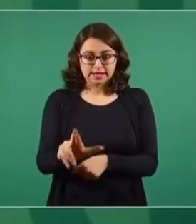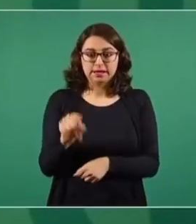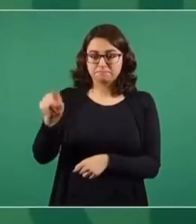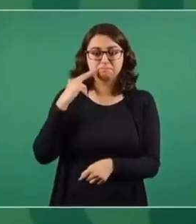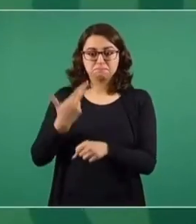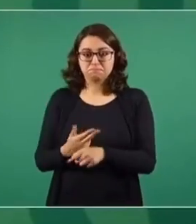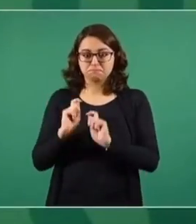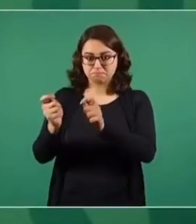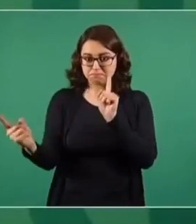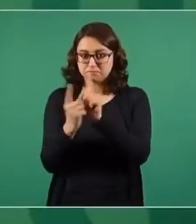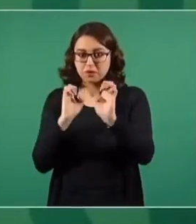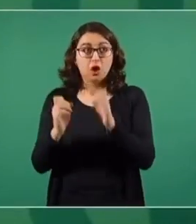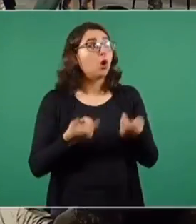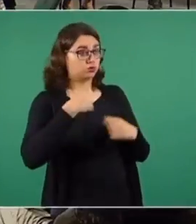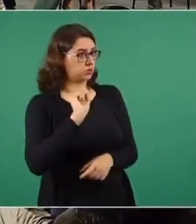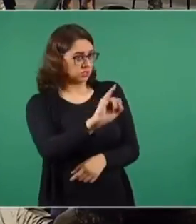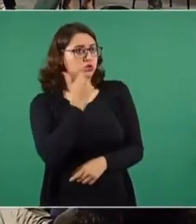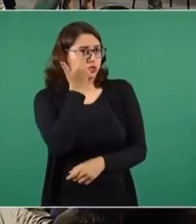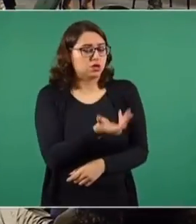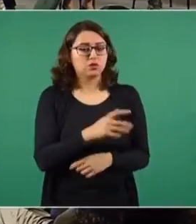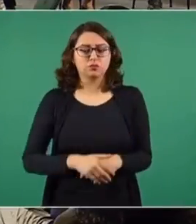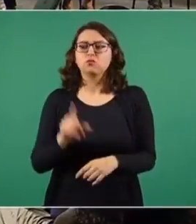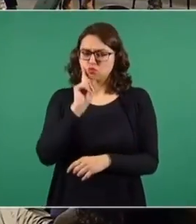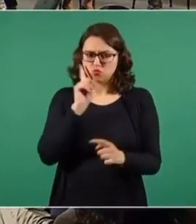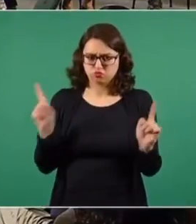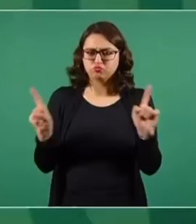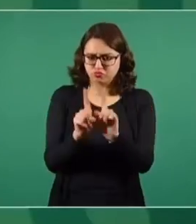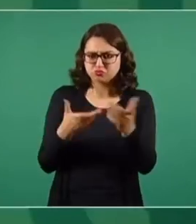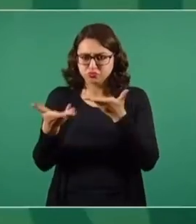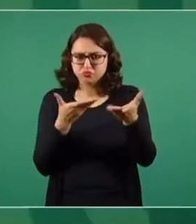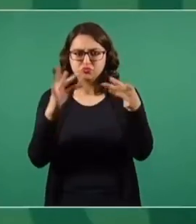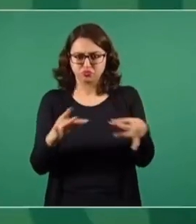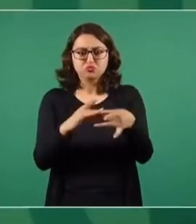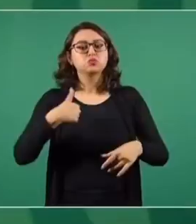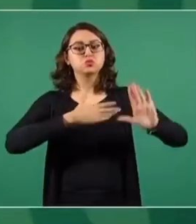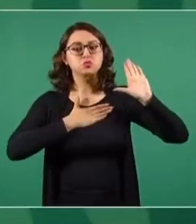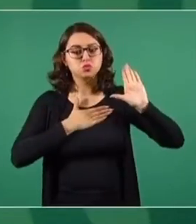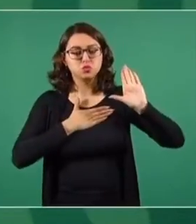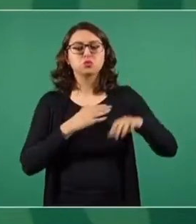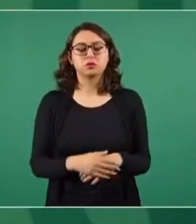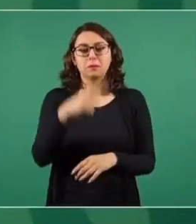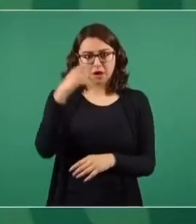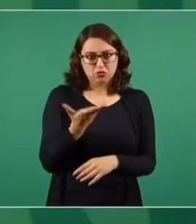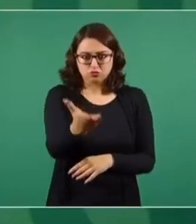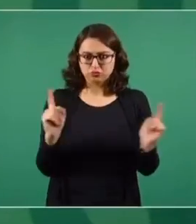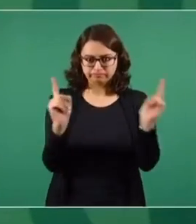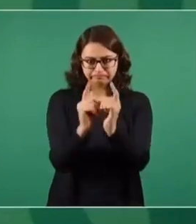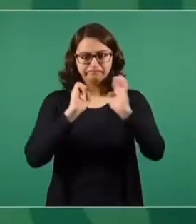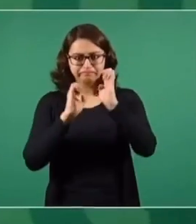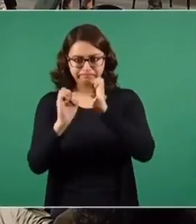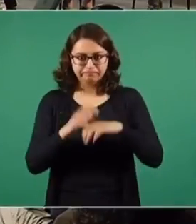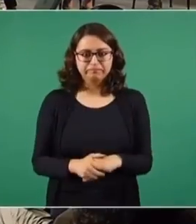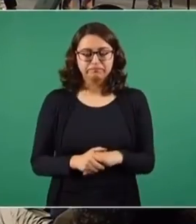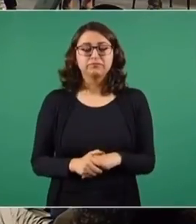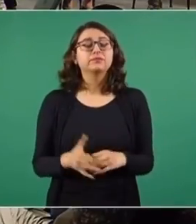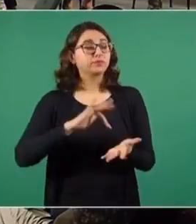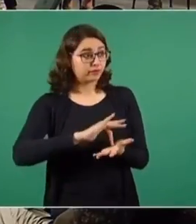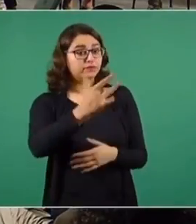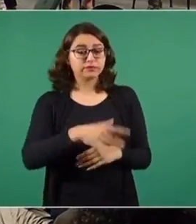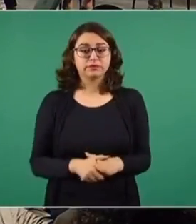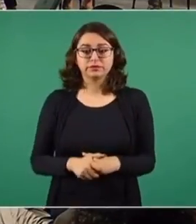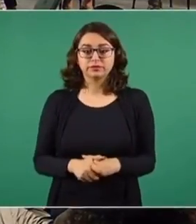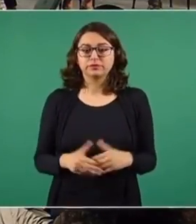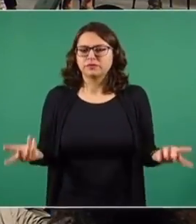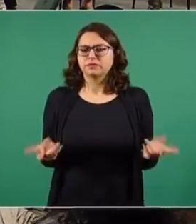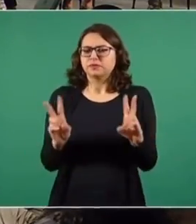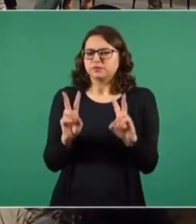que es la responsable de la refinería, y ella podría explicarles. Yo me comprometo a que les atienda y les información. Pero